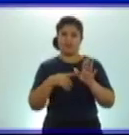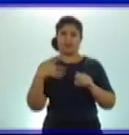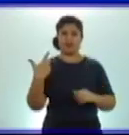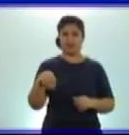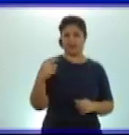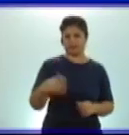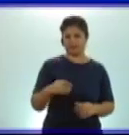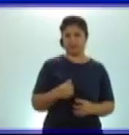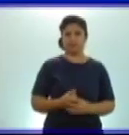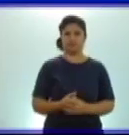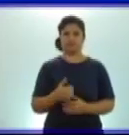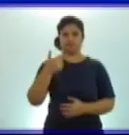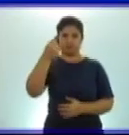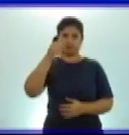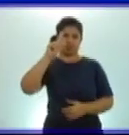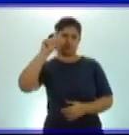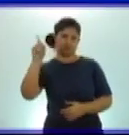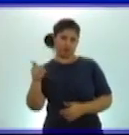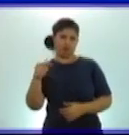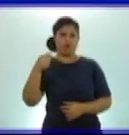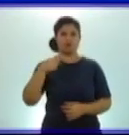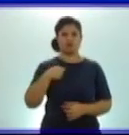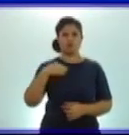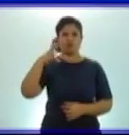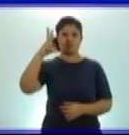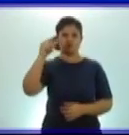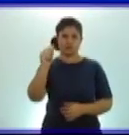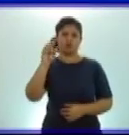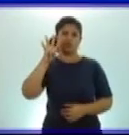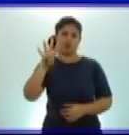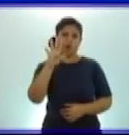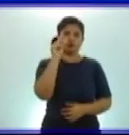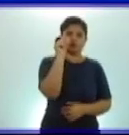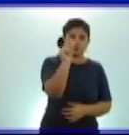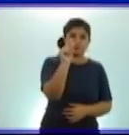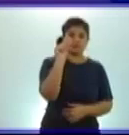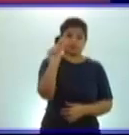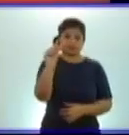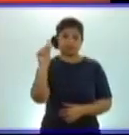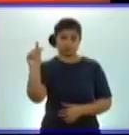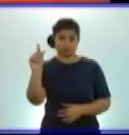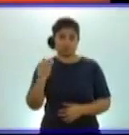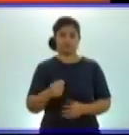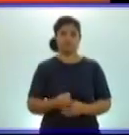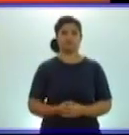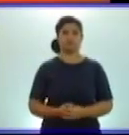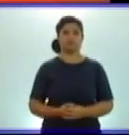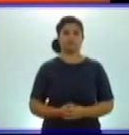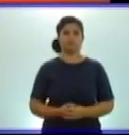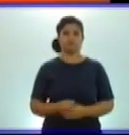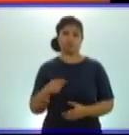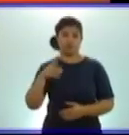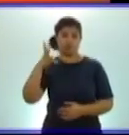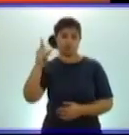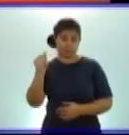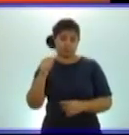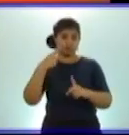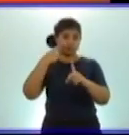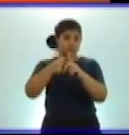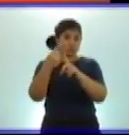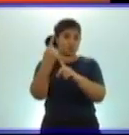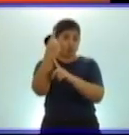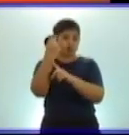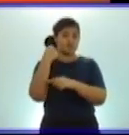Inciso A, soy un número de cuatro dígitos. Si me adicionas uno, tengo cinco dígitos.